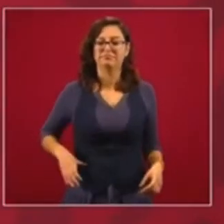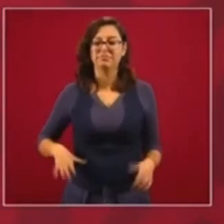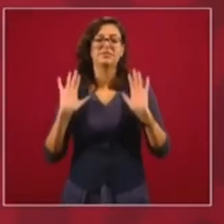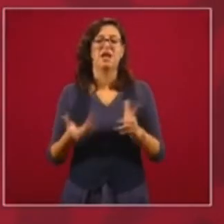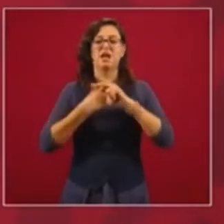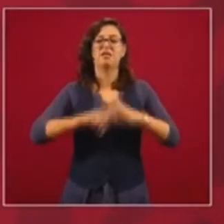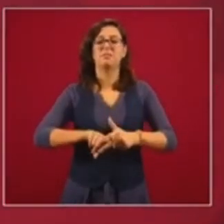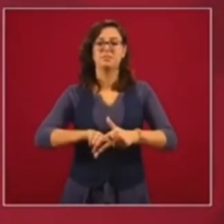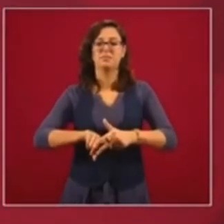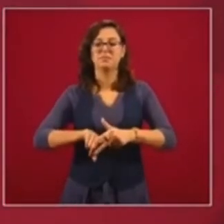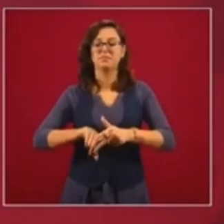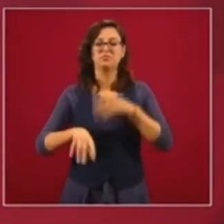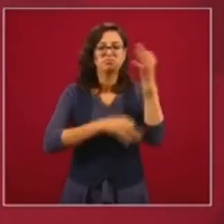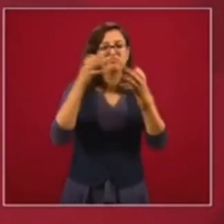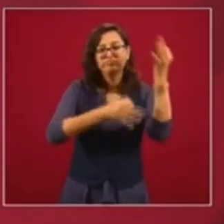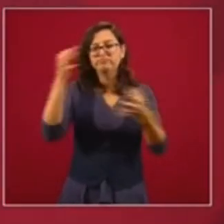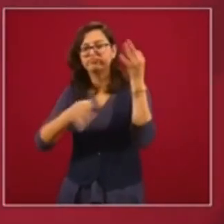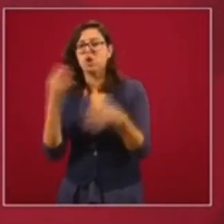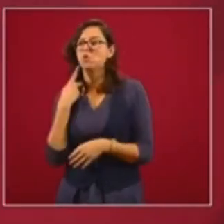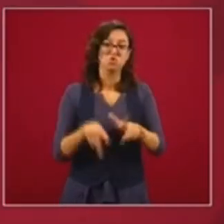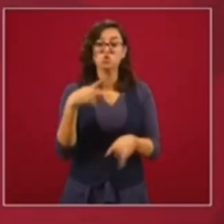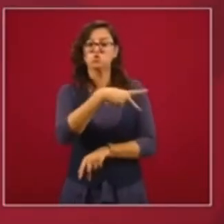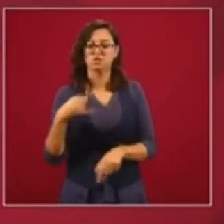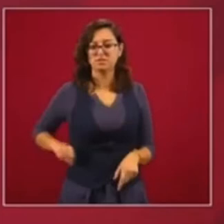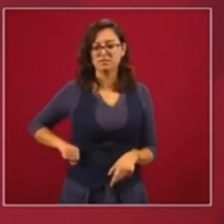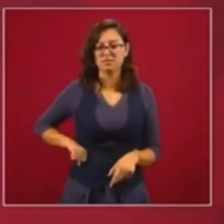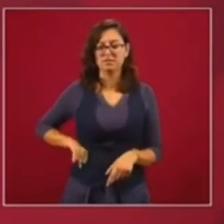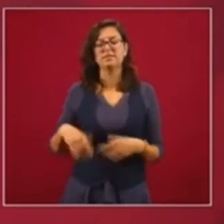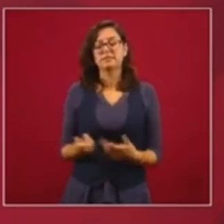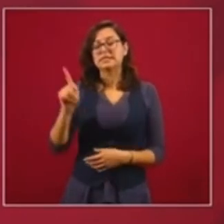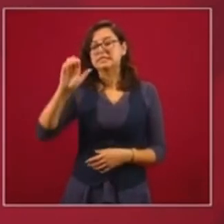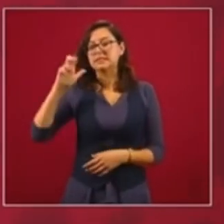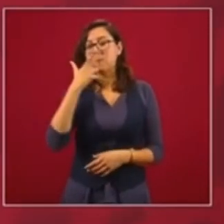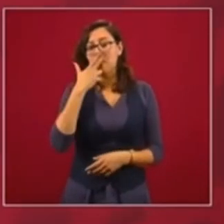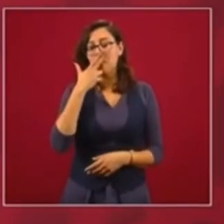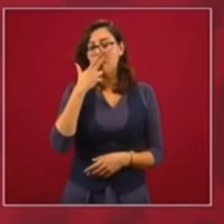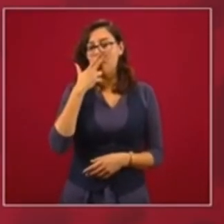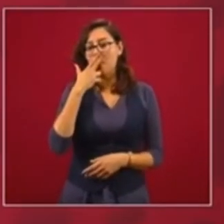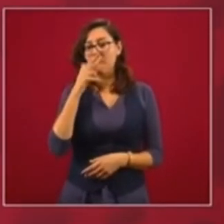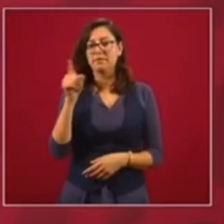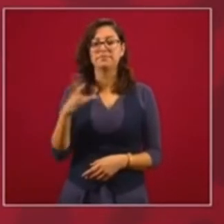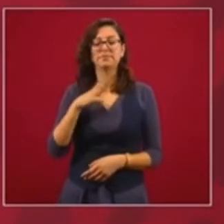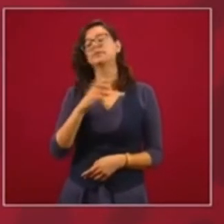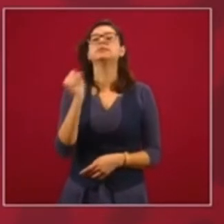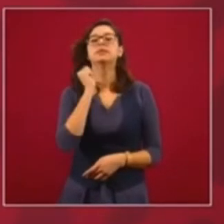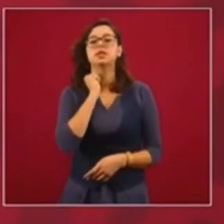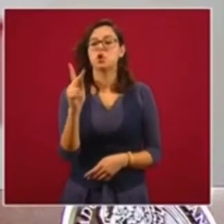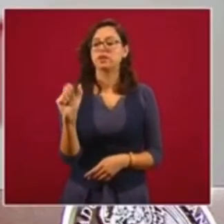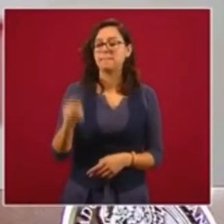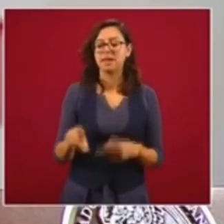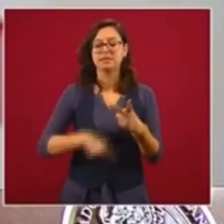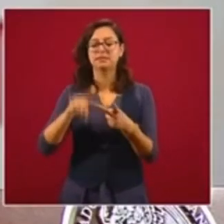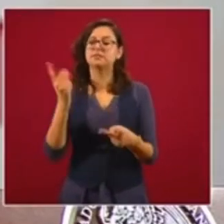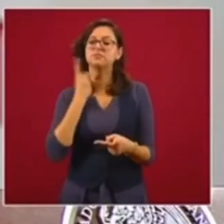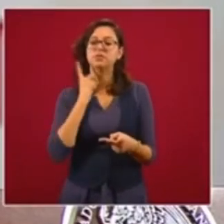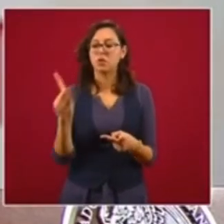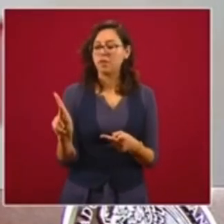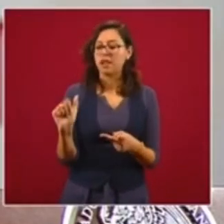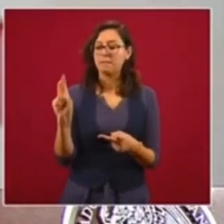y los intereses partidistas. En el caso de Chihuahua, un senador del PAN y unos diputados del